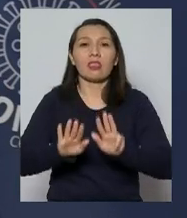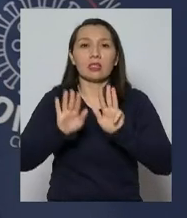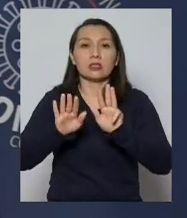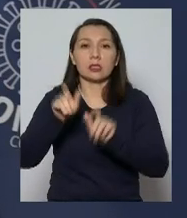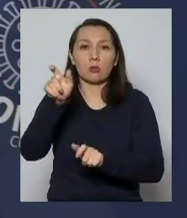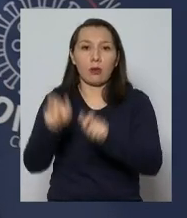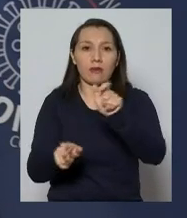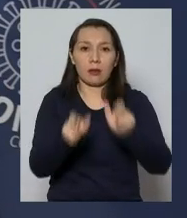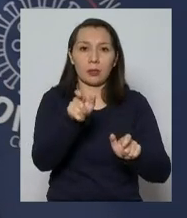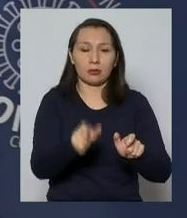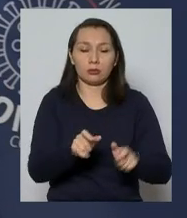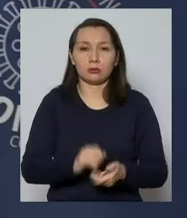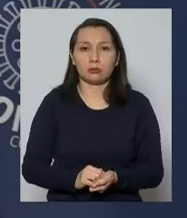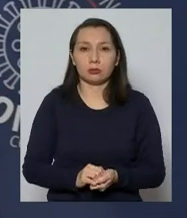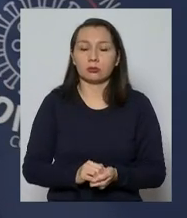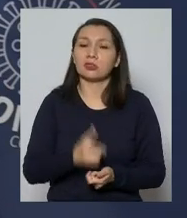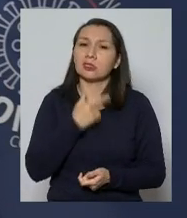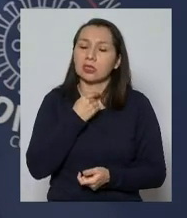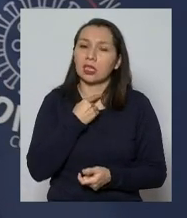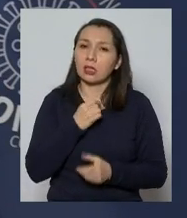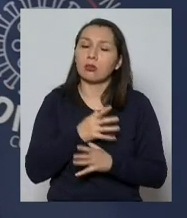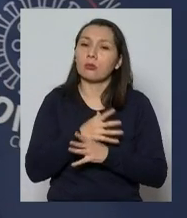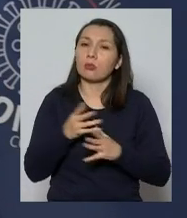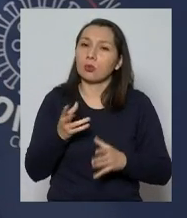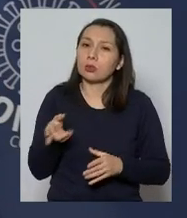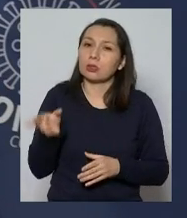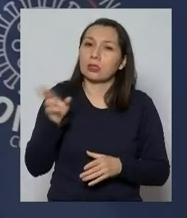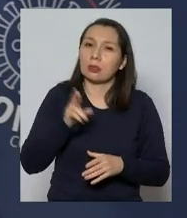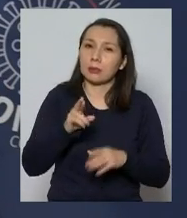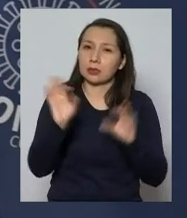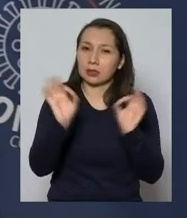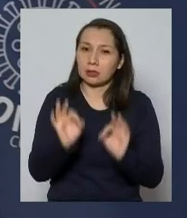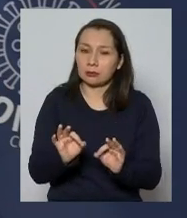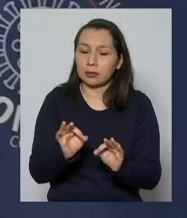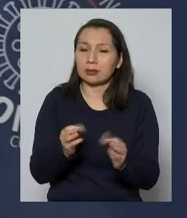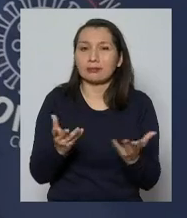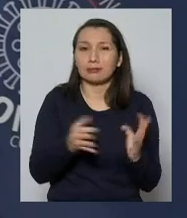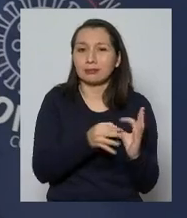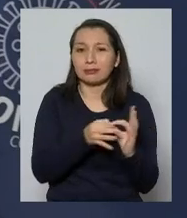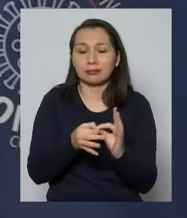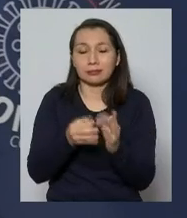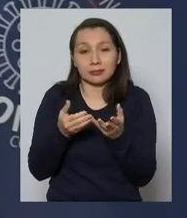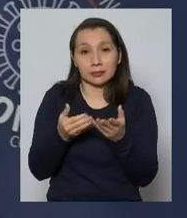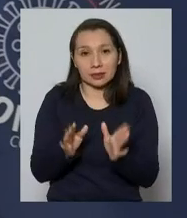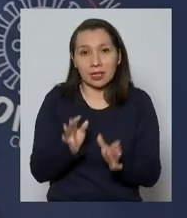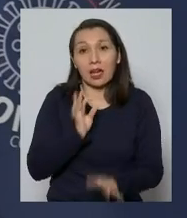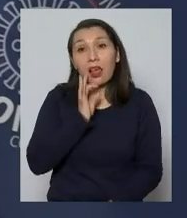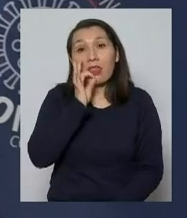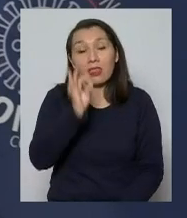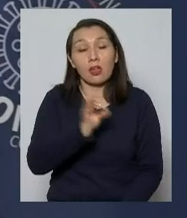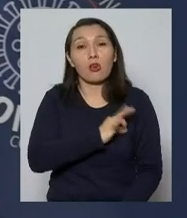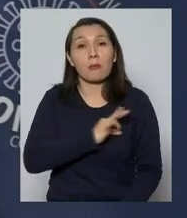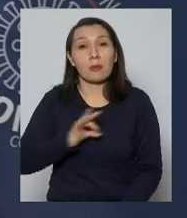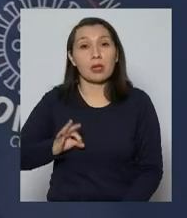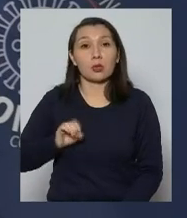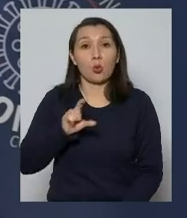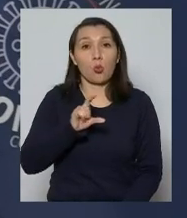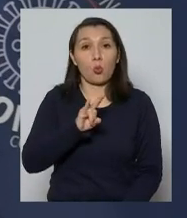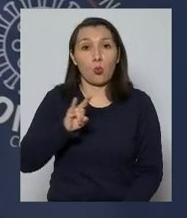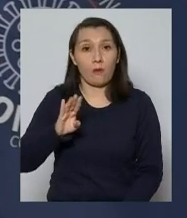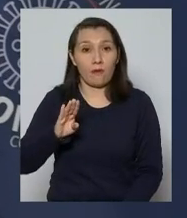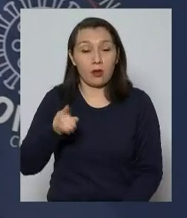personas quiero ser súper enfático en lo siguiente que ya señaló el ministro Kuf